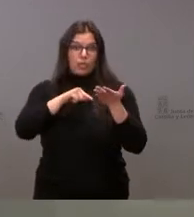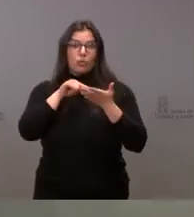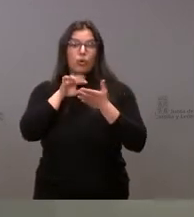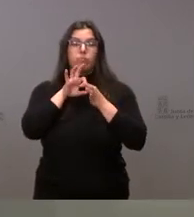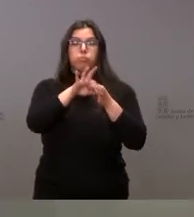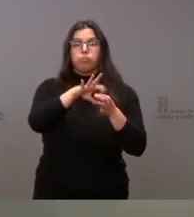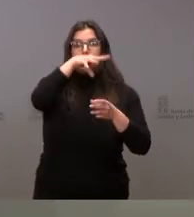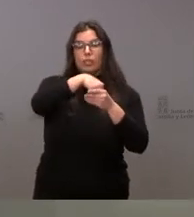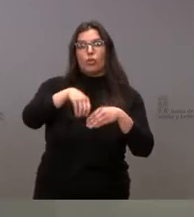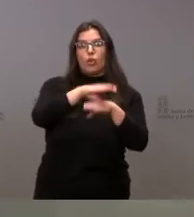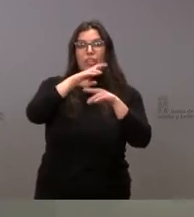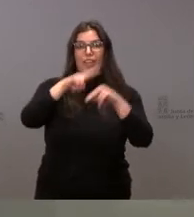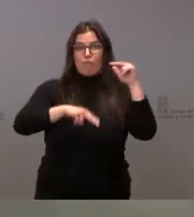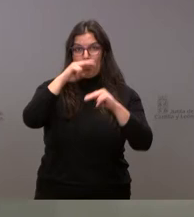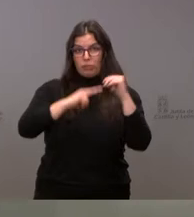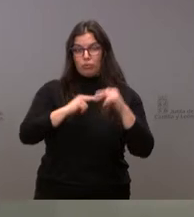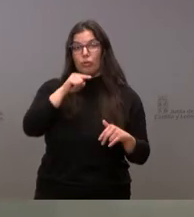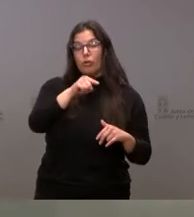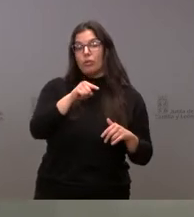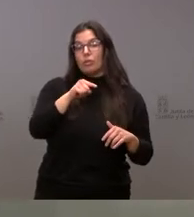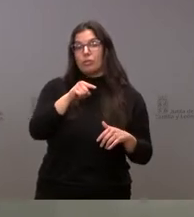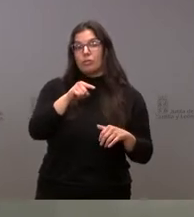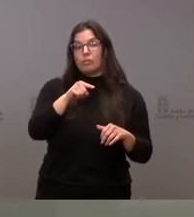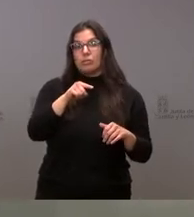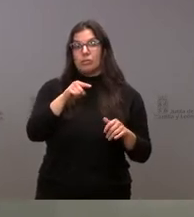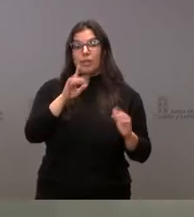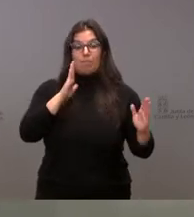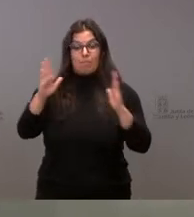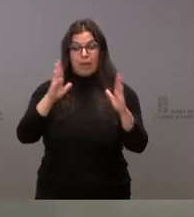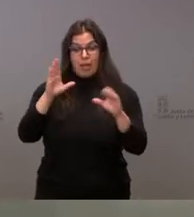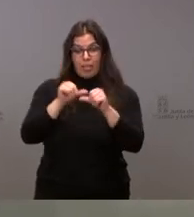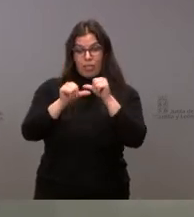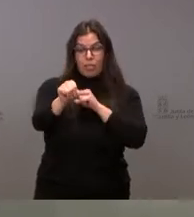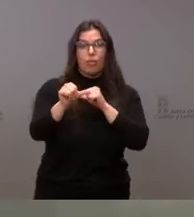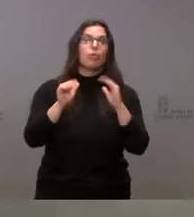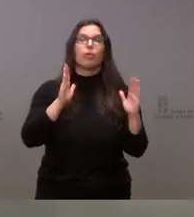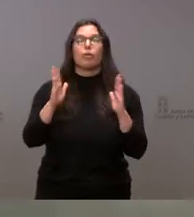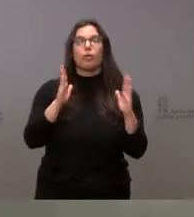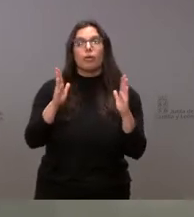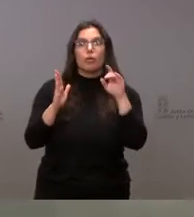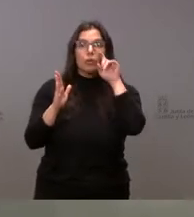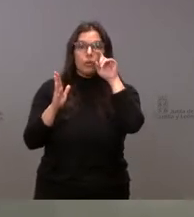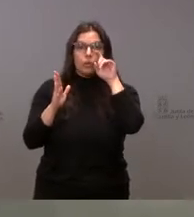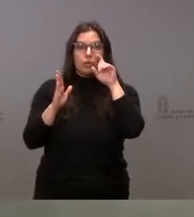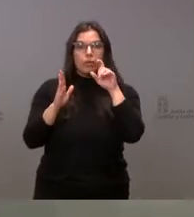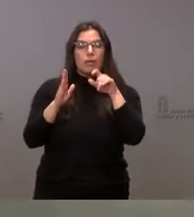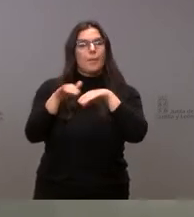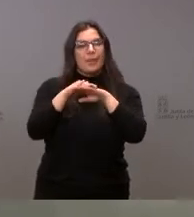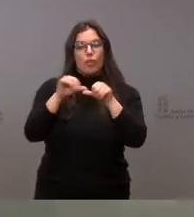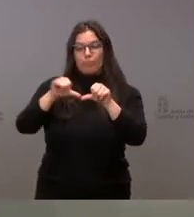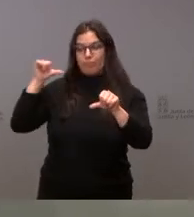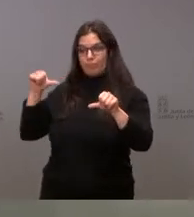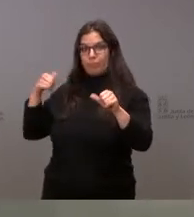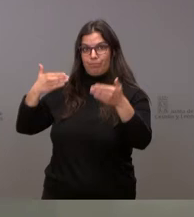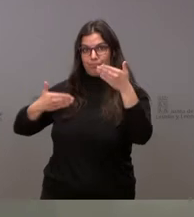Consejería de Fomento, que durante este periodo se han consumido, desde el